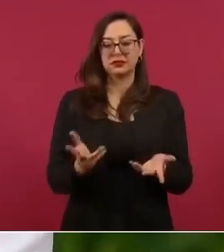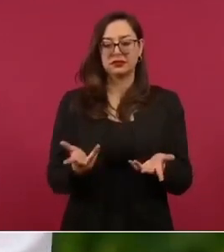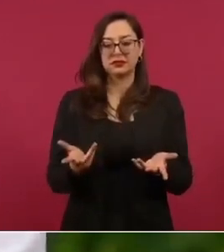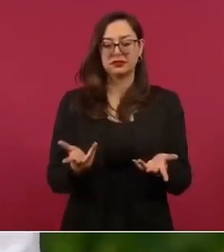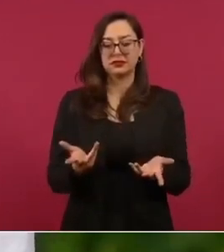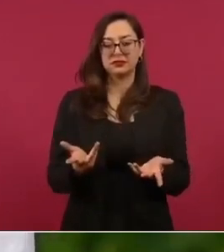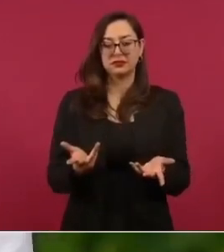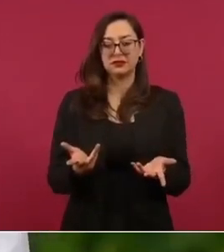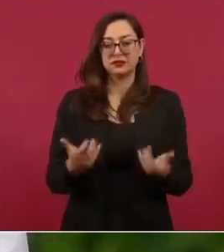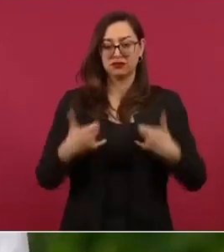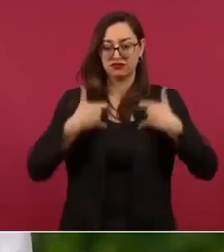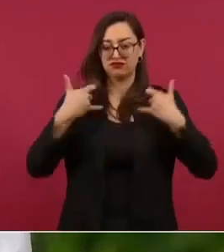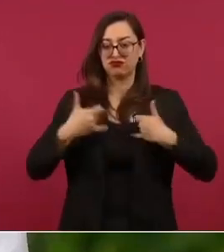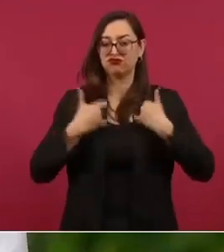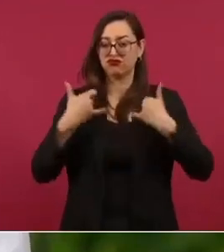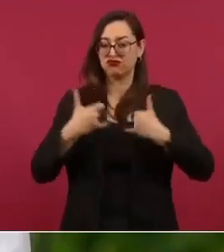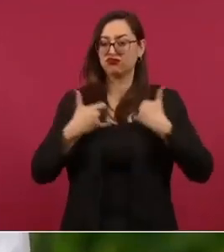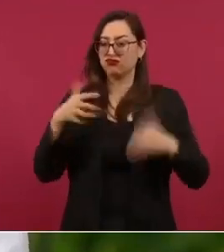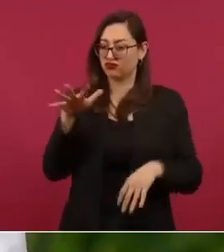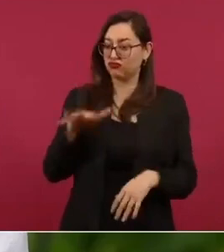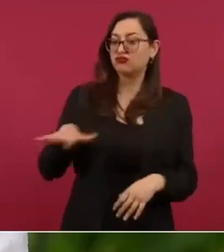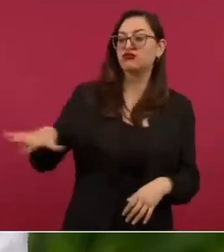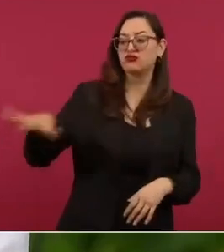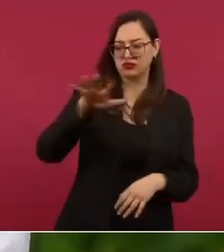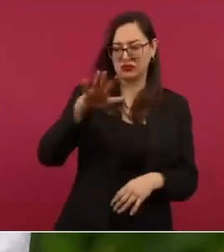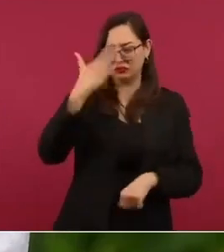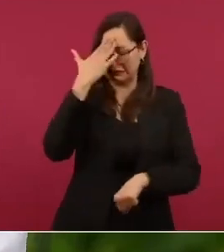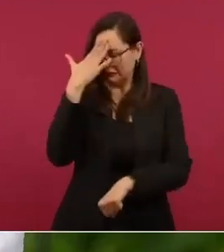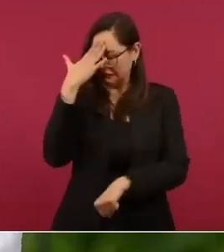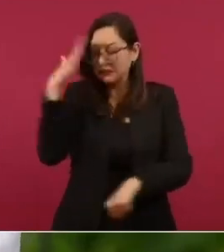los jóvenes sobre todo